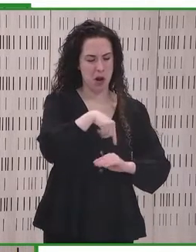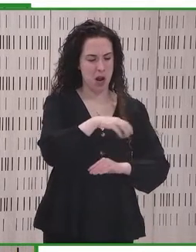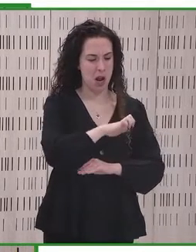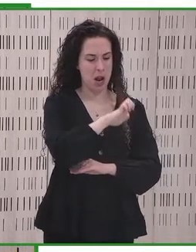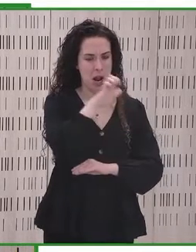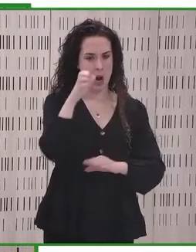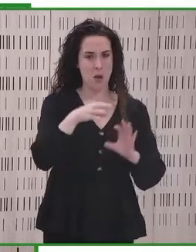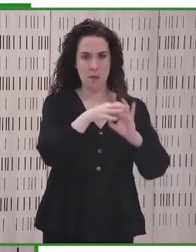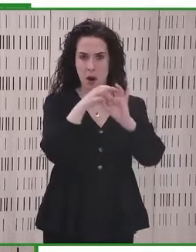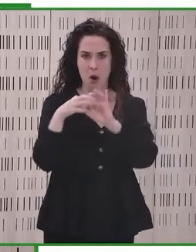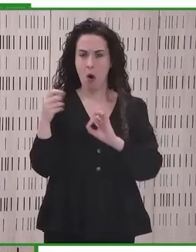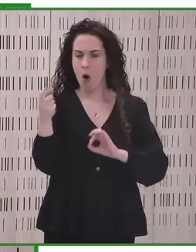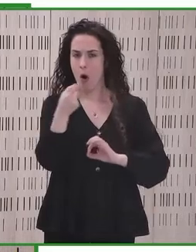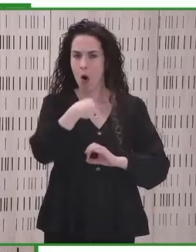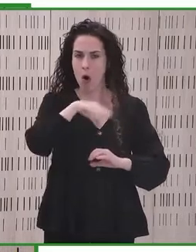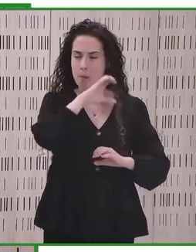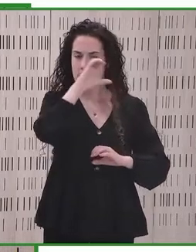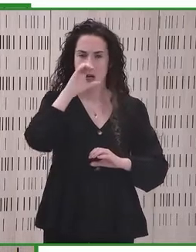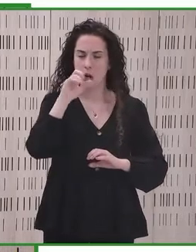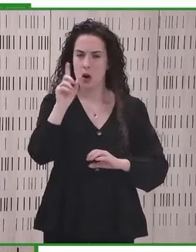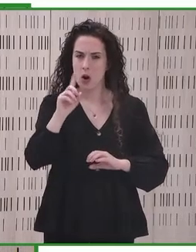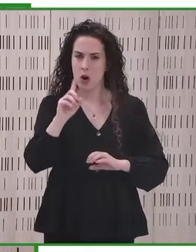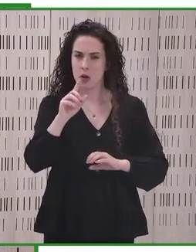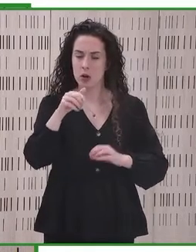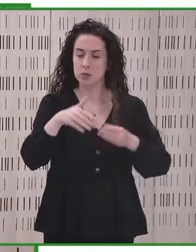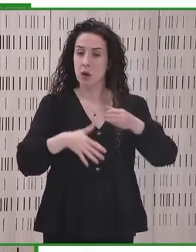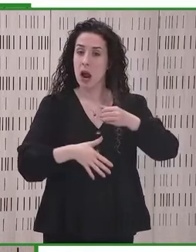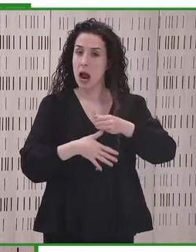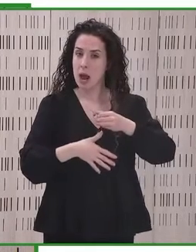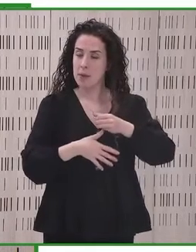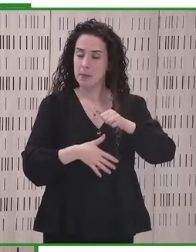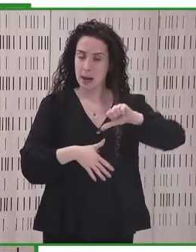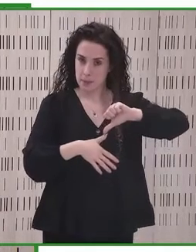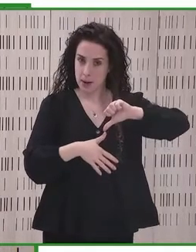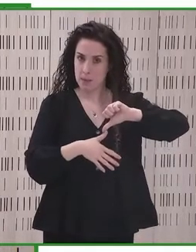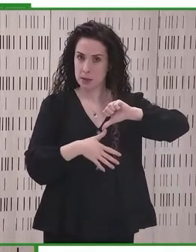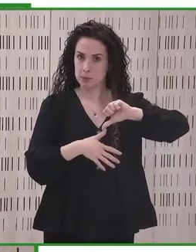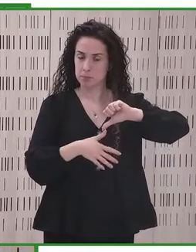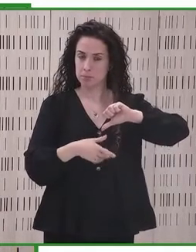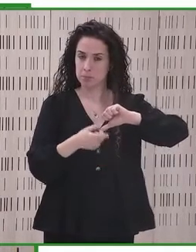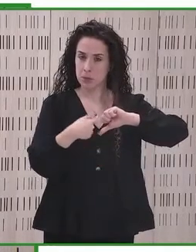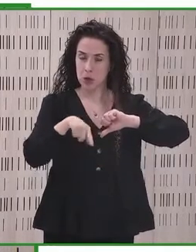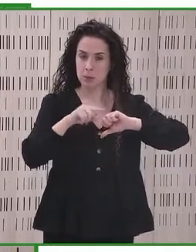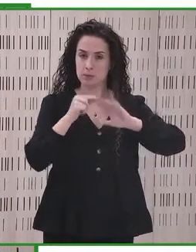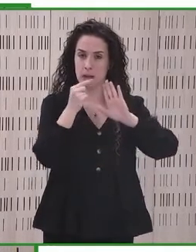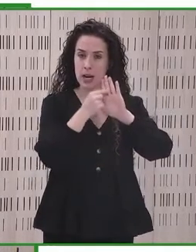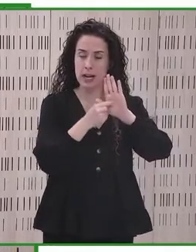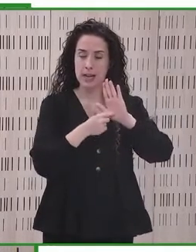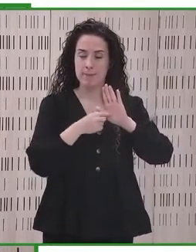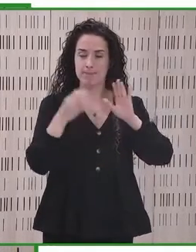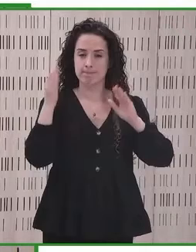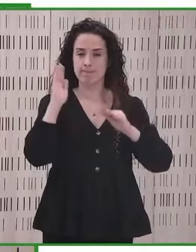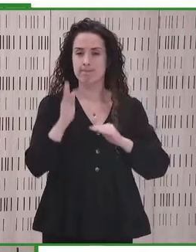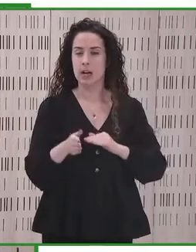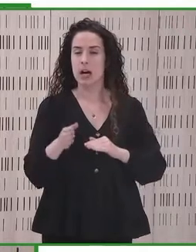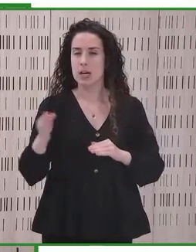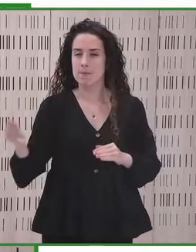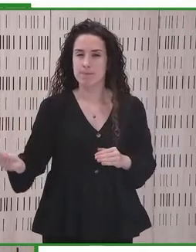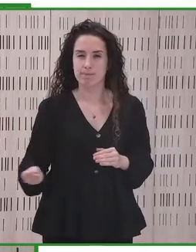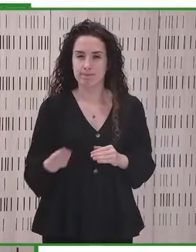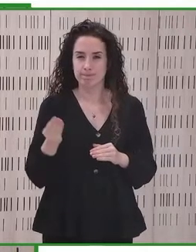sino también, por qué no, en Iberoamérica, que tenga por objeto mejorar precisamente